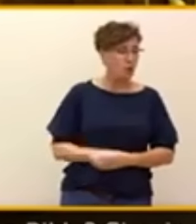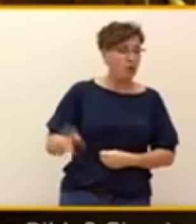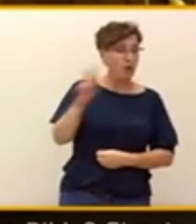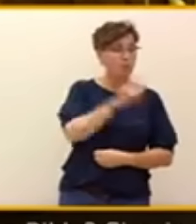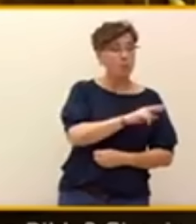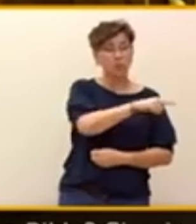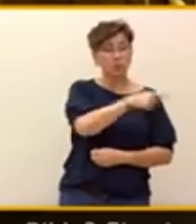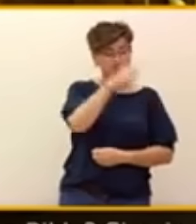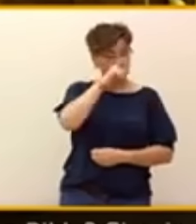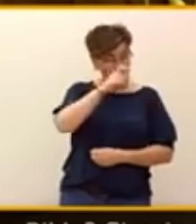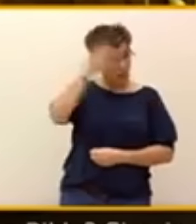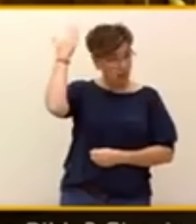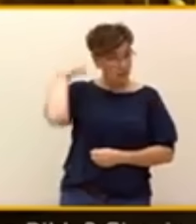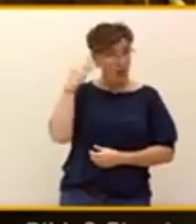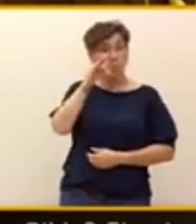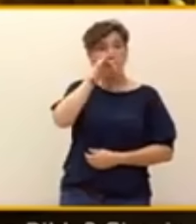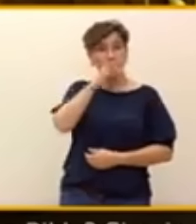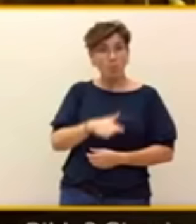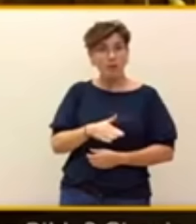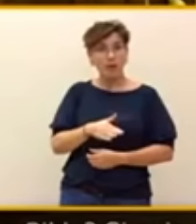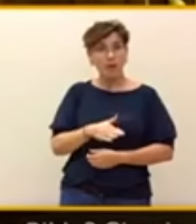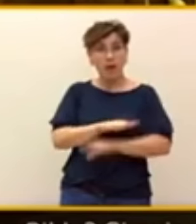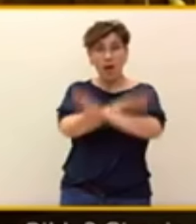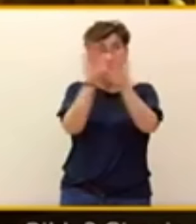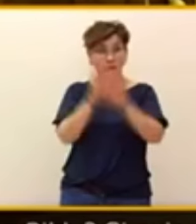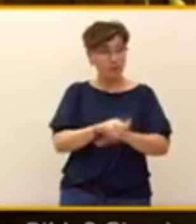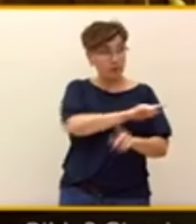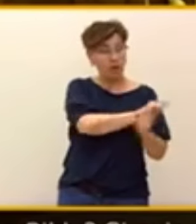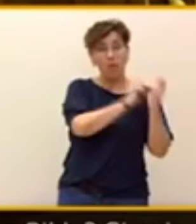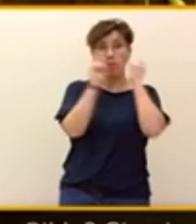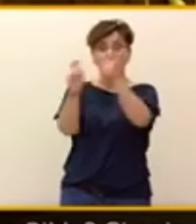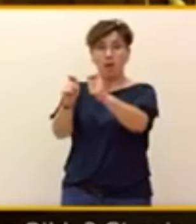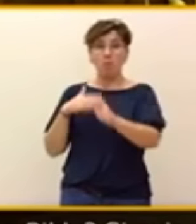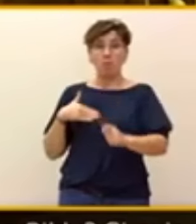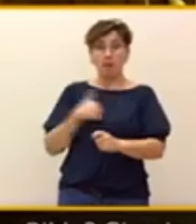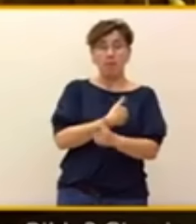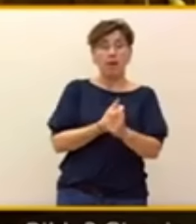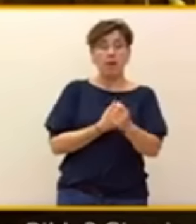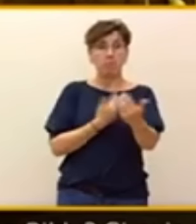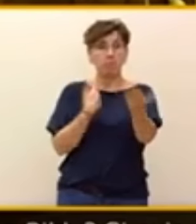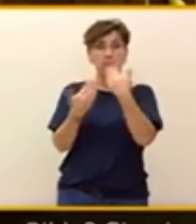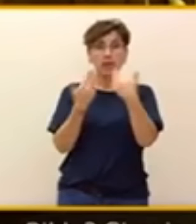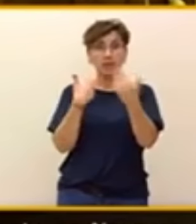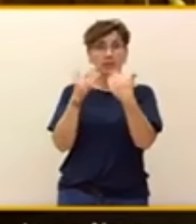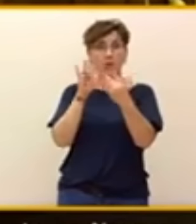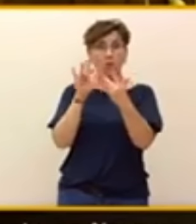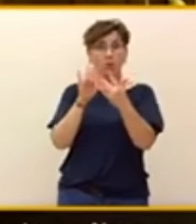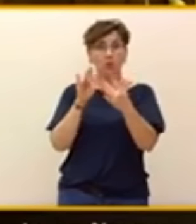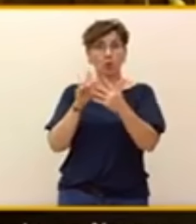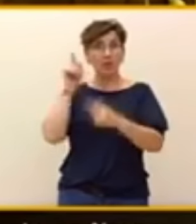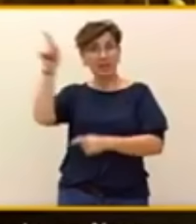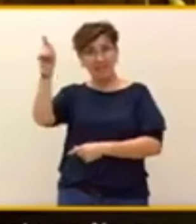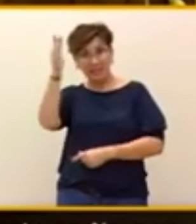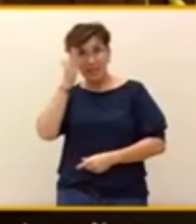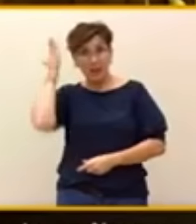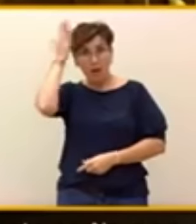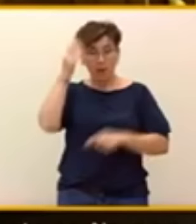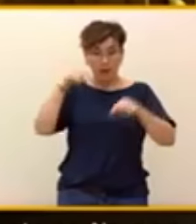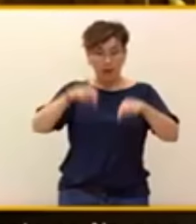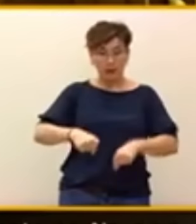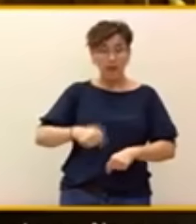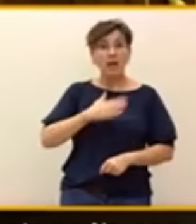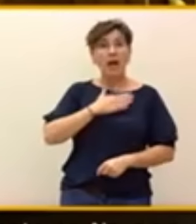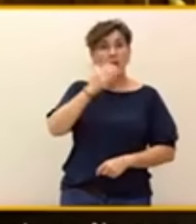prioritarios, tanto en Navarra como en Madrid. Les han entregado el ayuntamiento de Pamplona. Y si ahora anticipan la